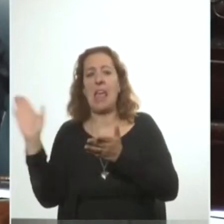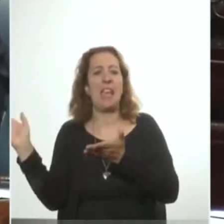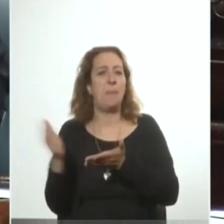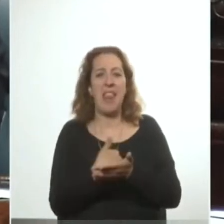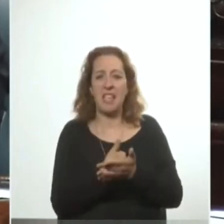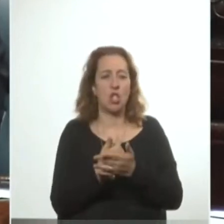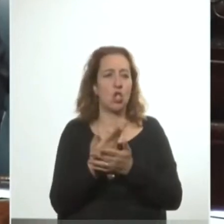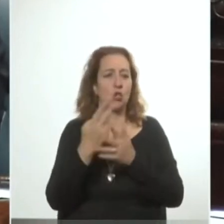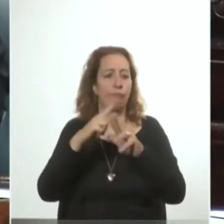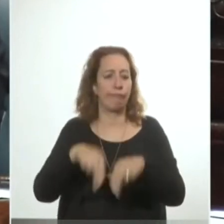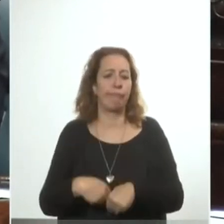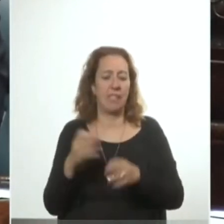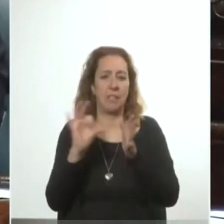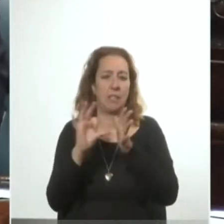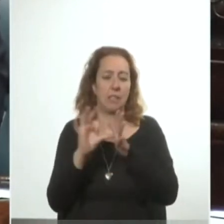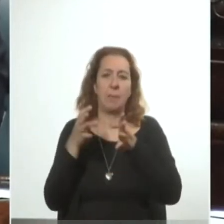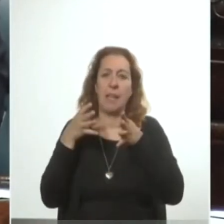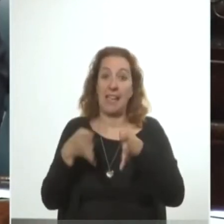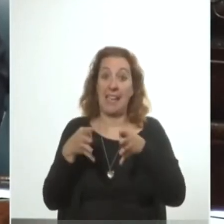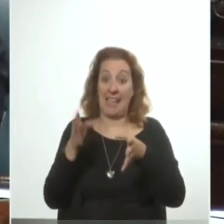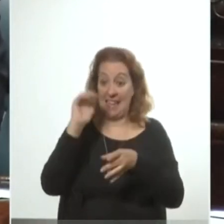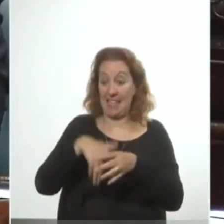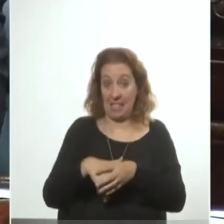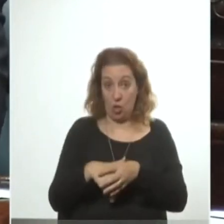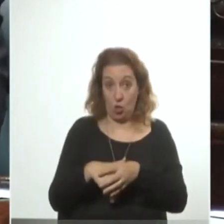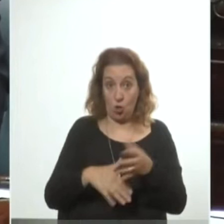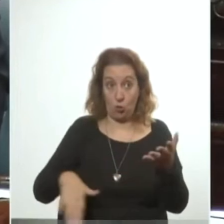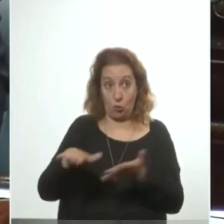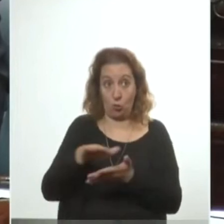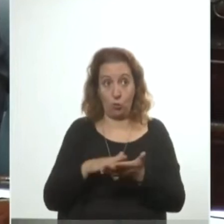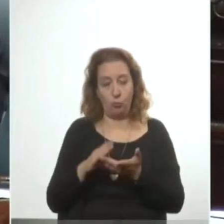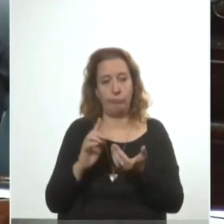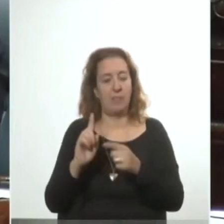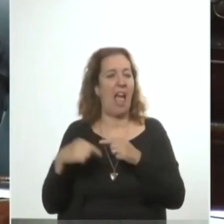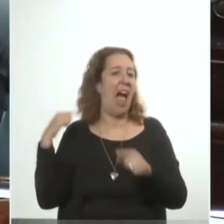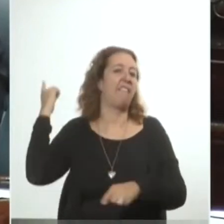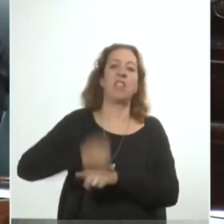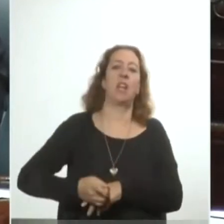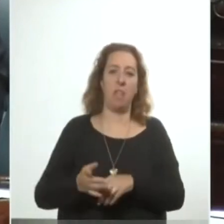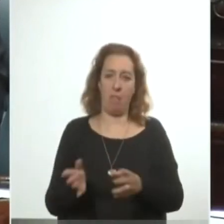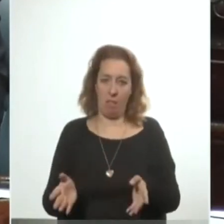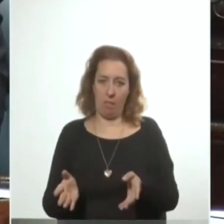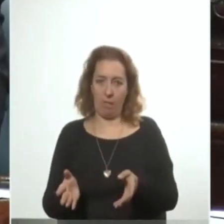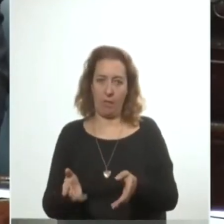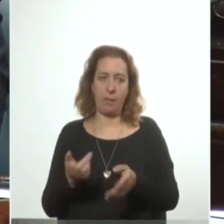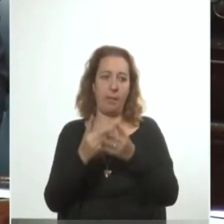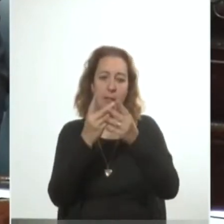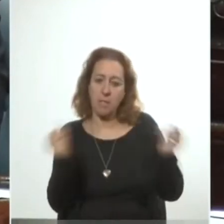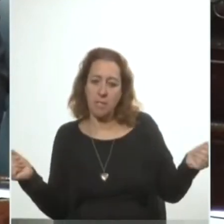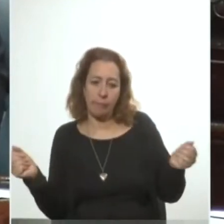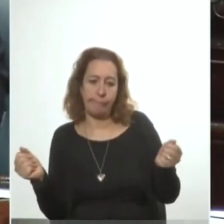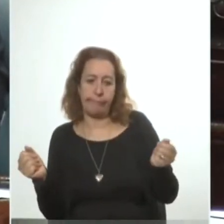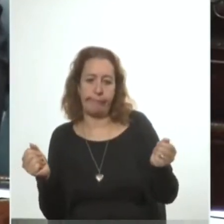a través del Estado de Guerra Interno conduce al reinado de la arbitrariedad y la desaparición